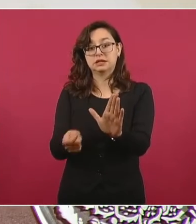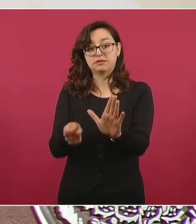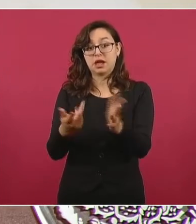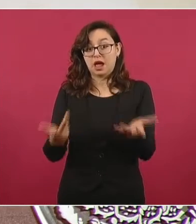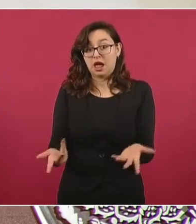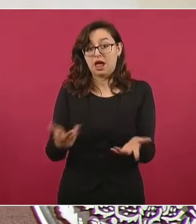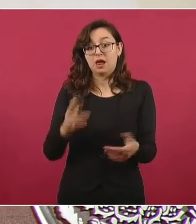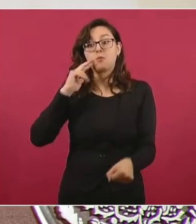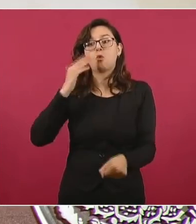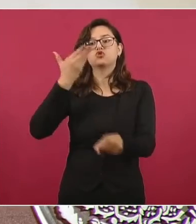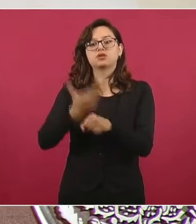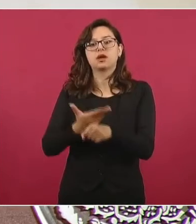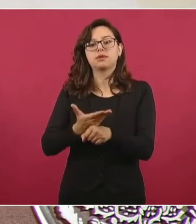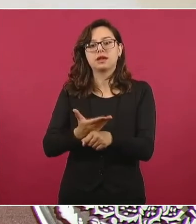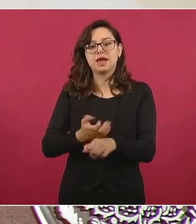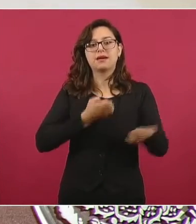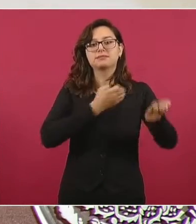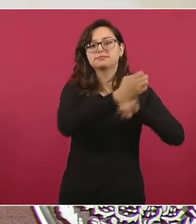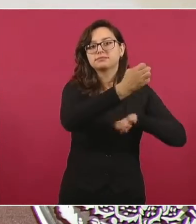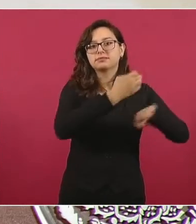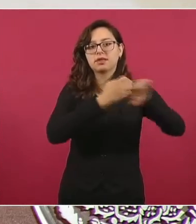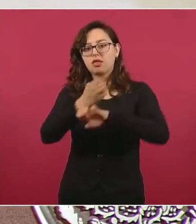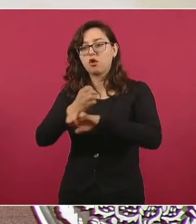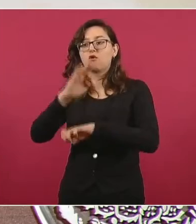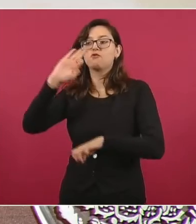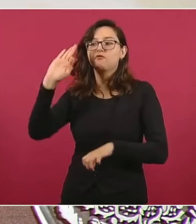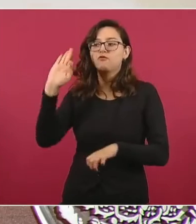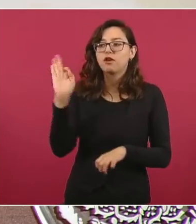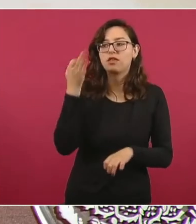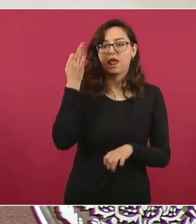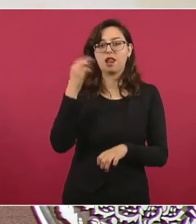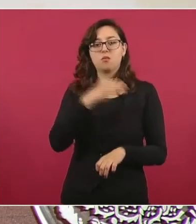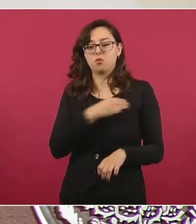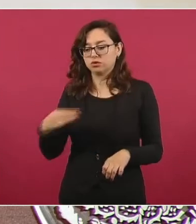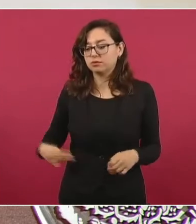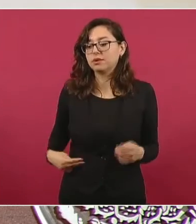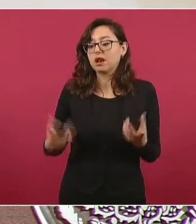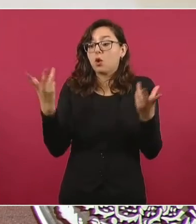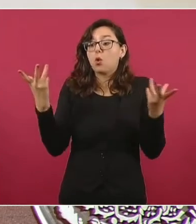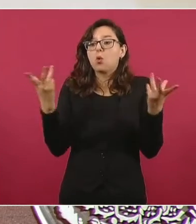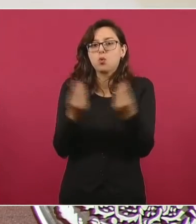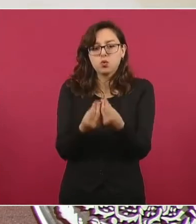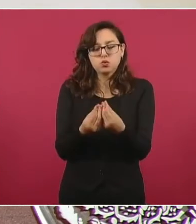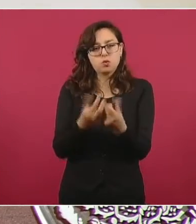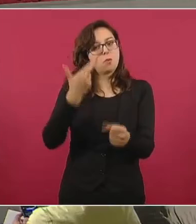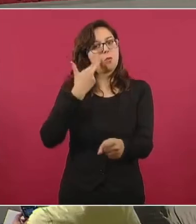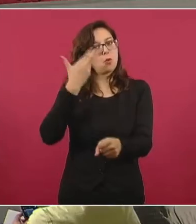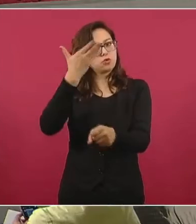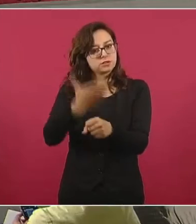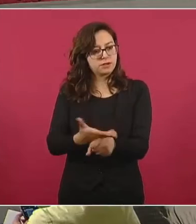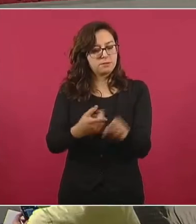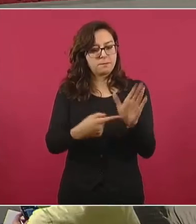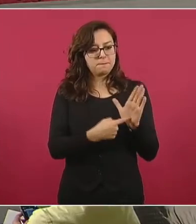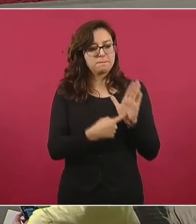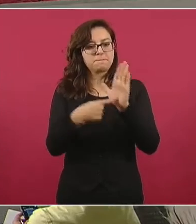entre el gobierno federal y los gobiernos estatales y municipales. Hoy presentamos los resultados